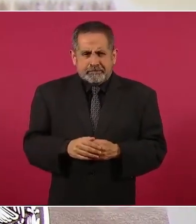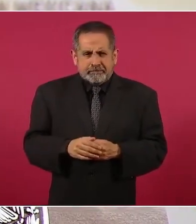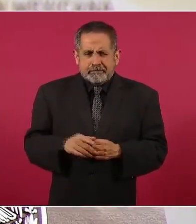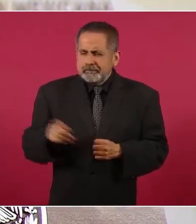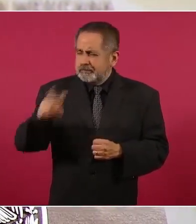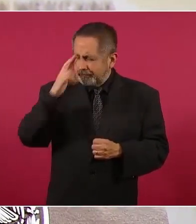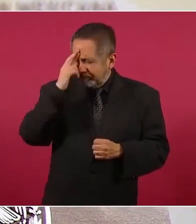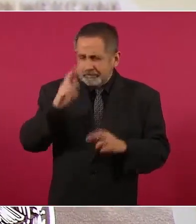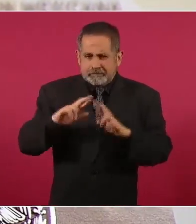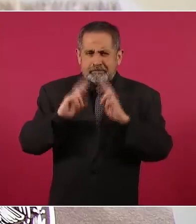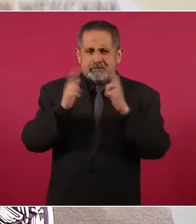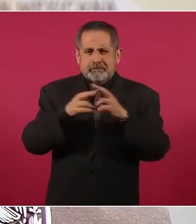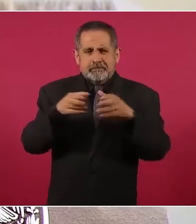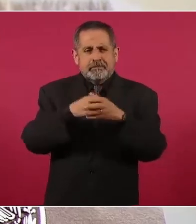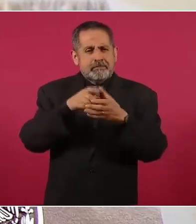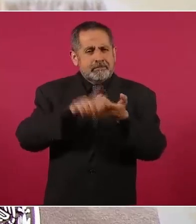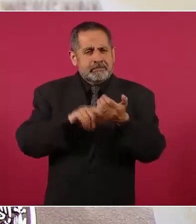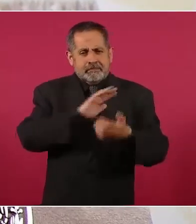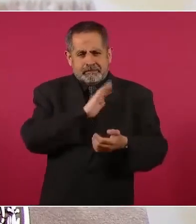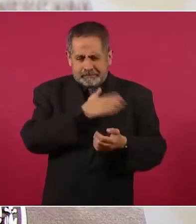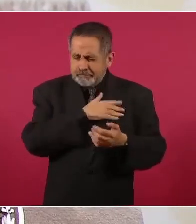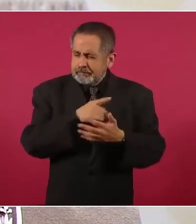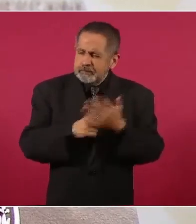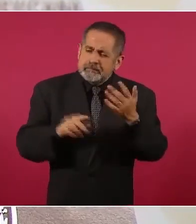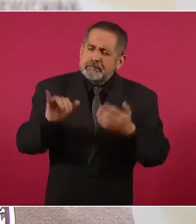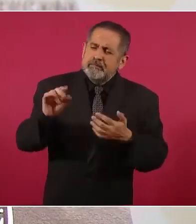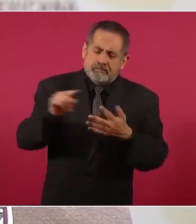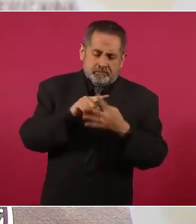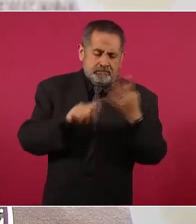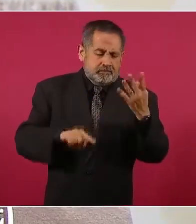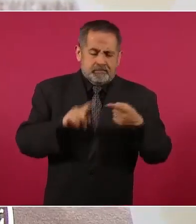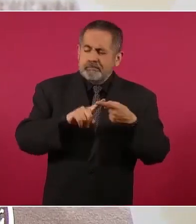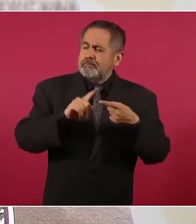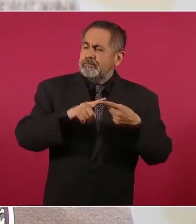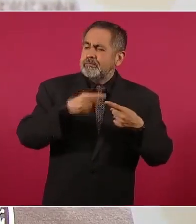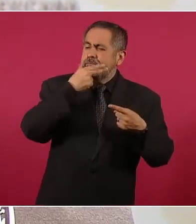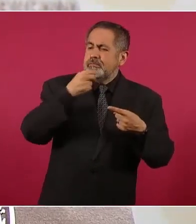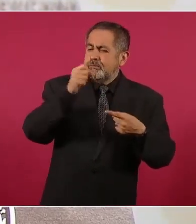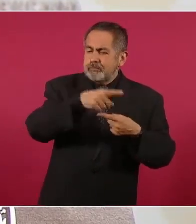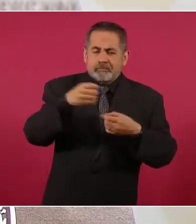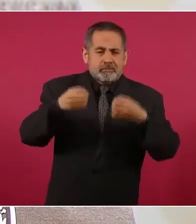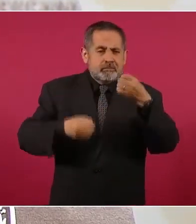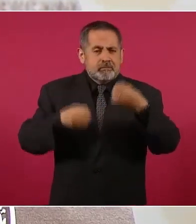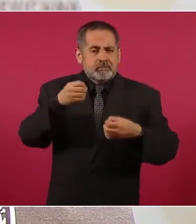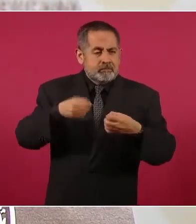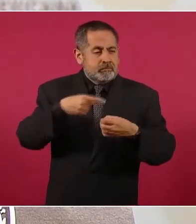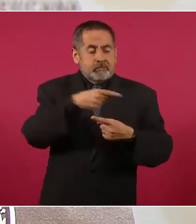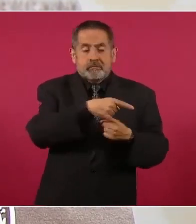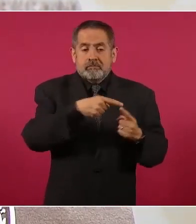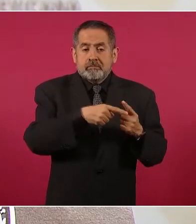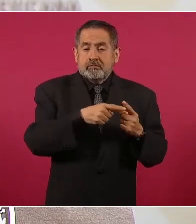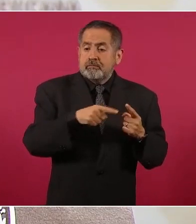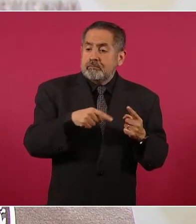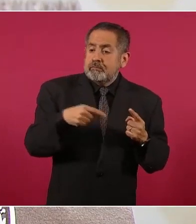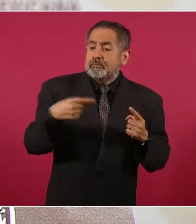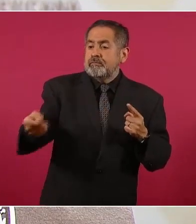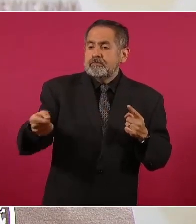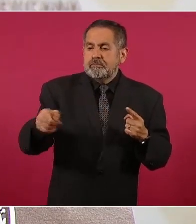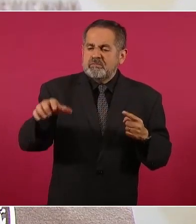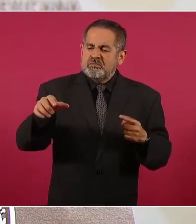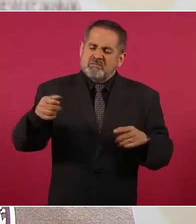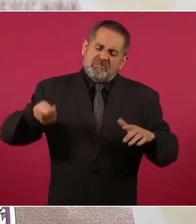en la reunión de España, ¿no estuvo presente el juez que injustamente encarceló a Lula?